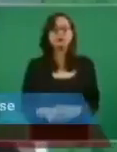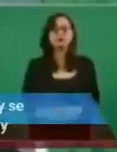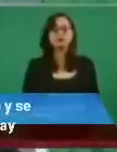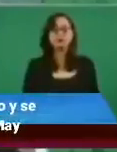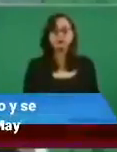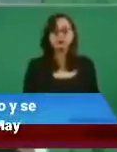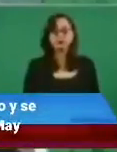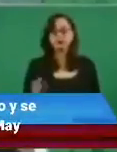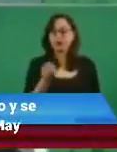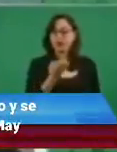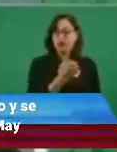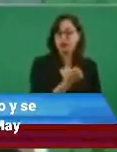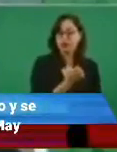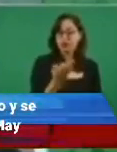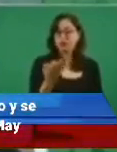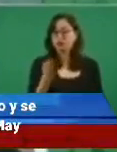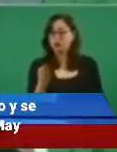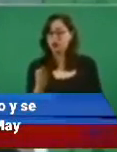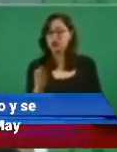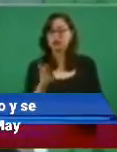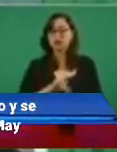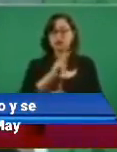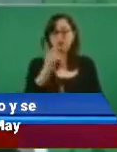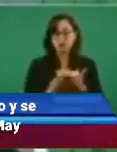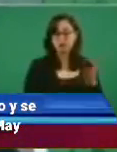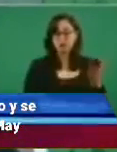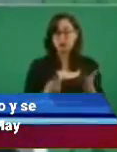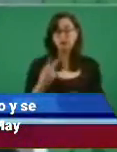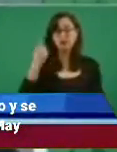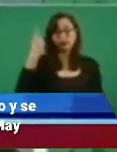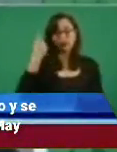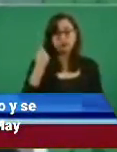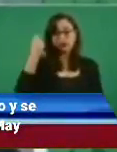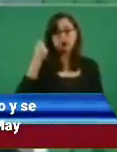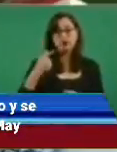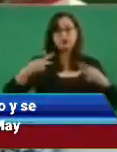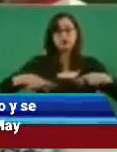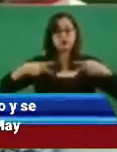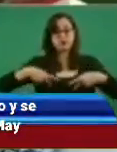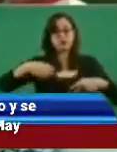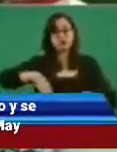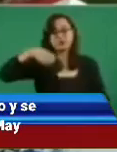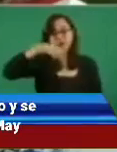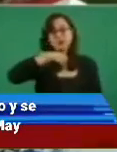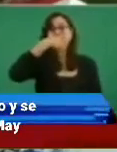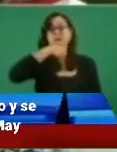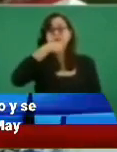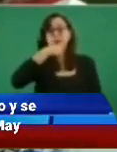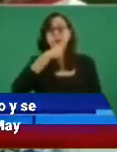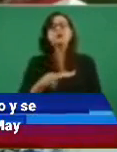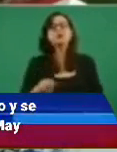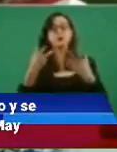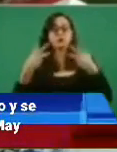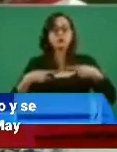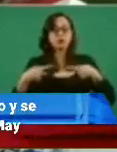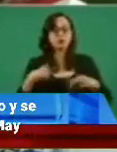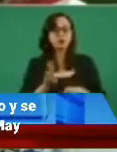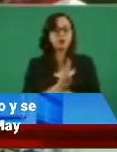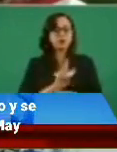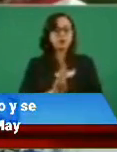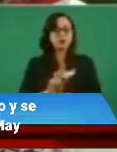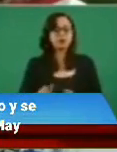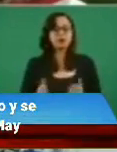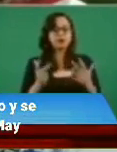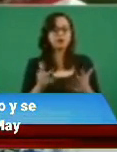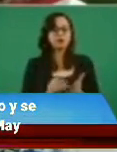El Programa de Pensiones para el Bienestar, que otorga la Secretaría del Bienestar, otorga apoyos económicos a más de 9 millones de